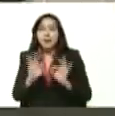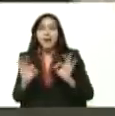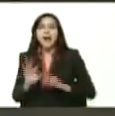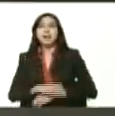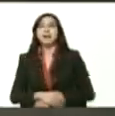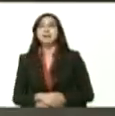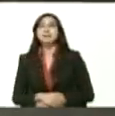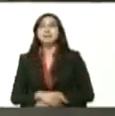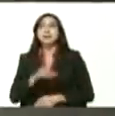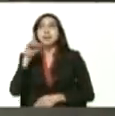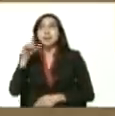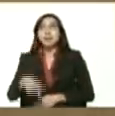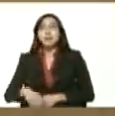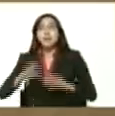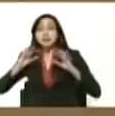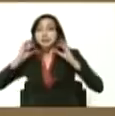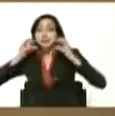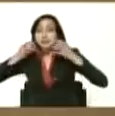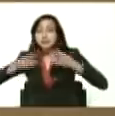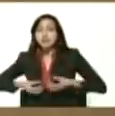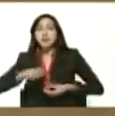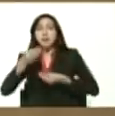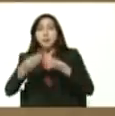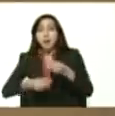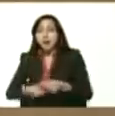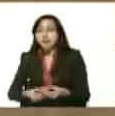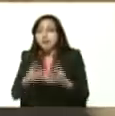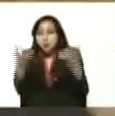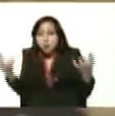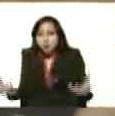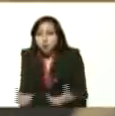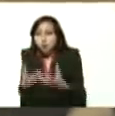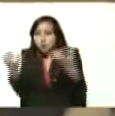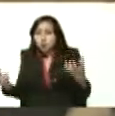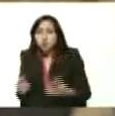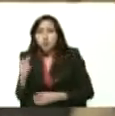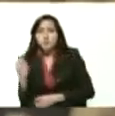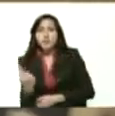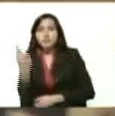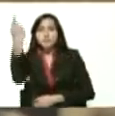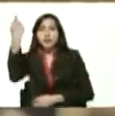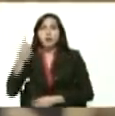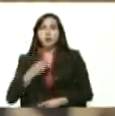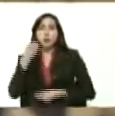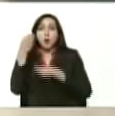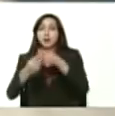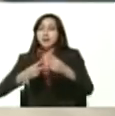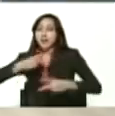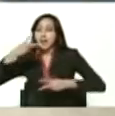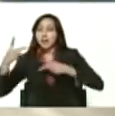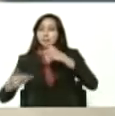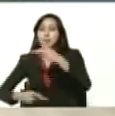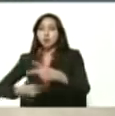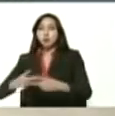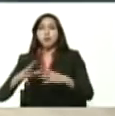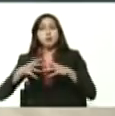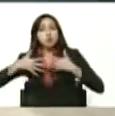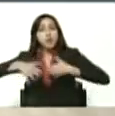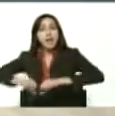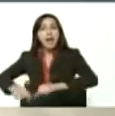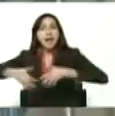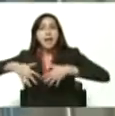la entrada de maíz a el área de cocción para poder llevar a cabo el proceso de elaboración de la harina